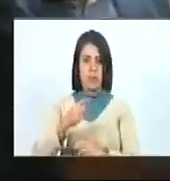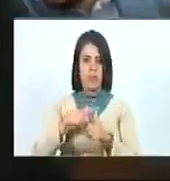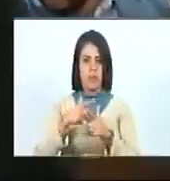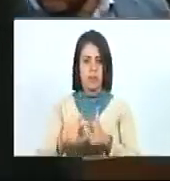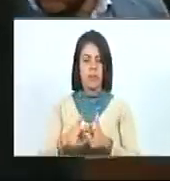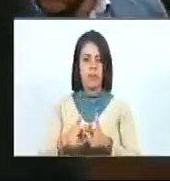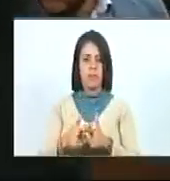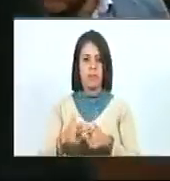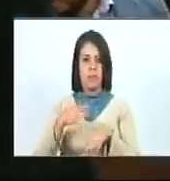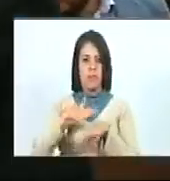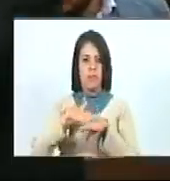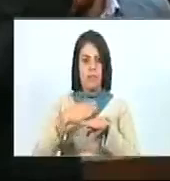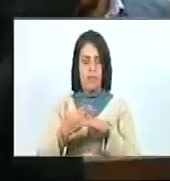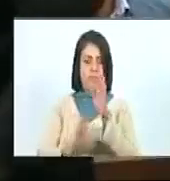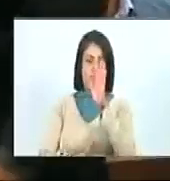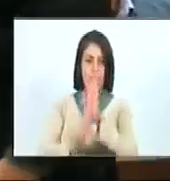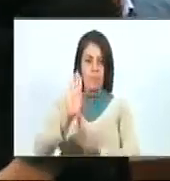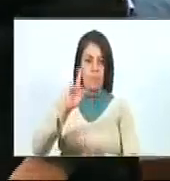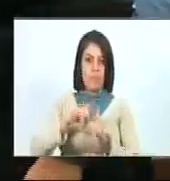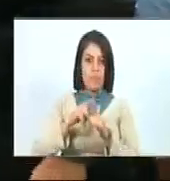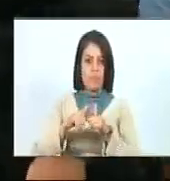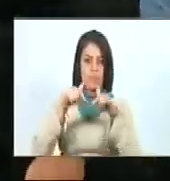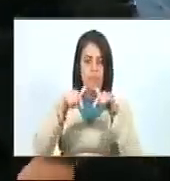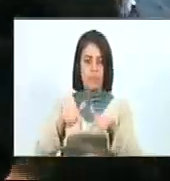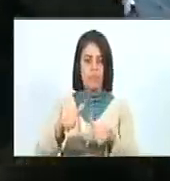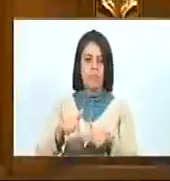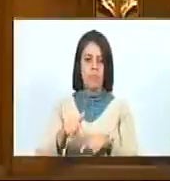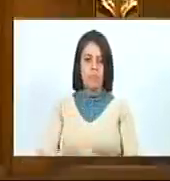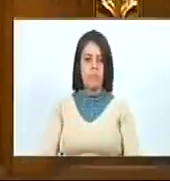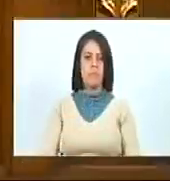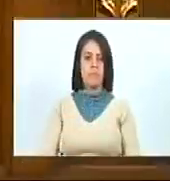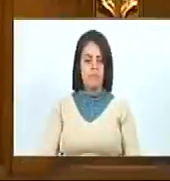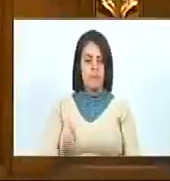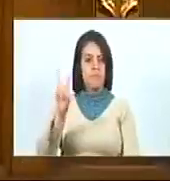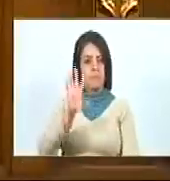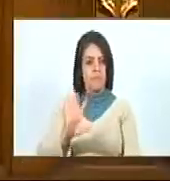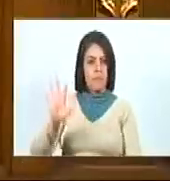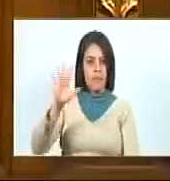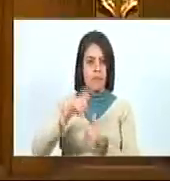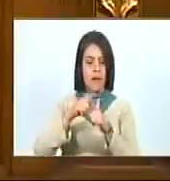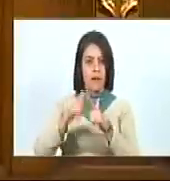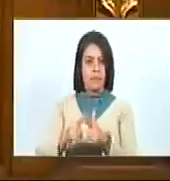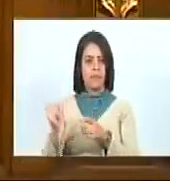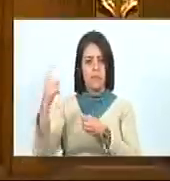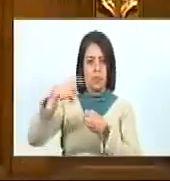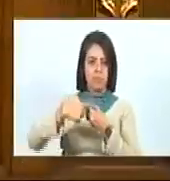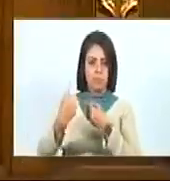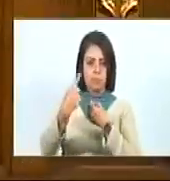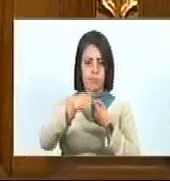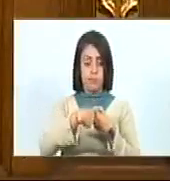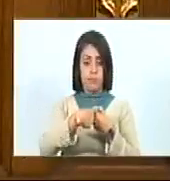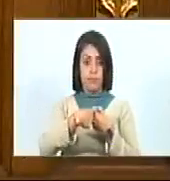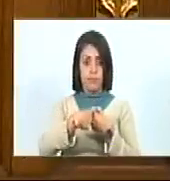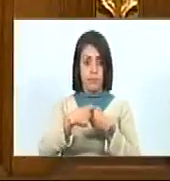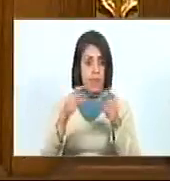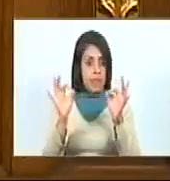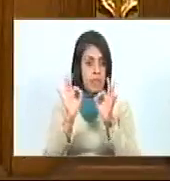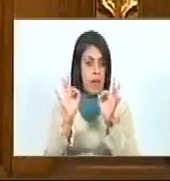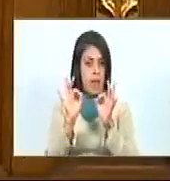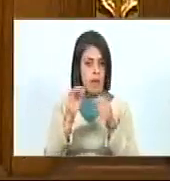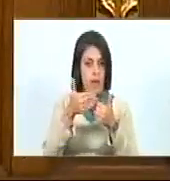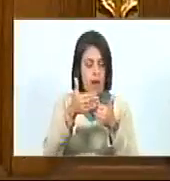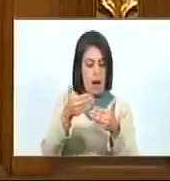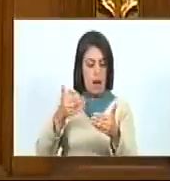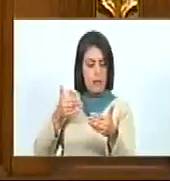en aras de avanzar hacia esa Venezuela de la inclusión, en la que nadie se quede